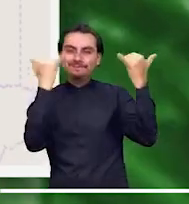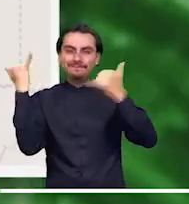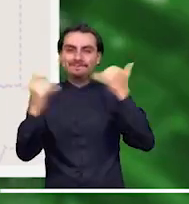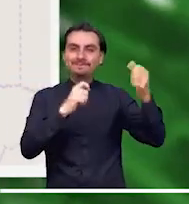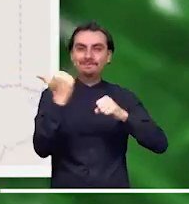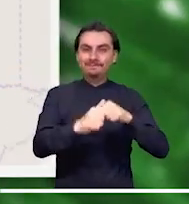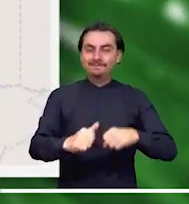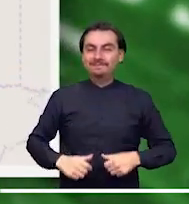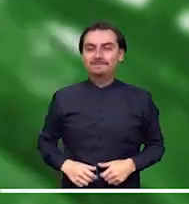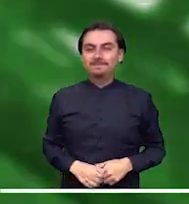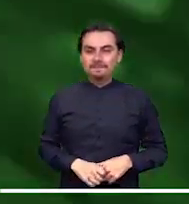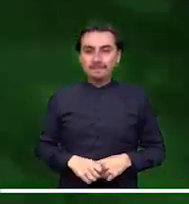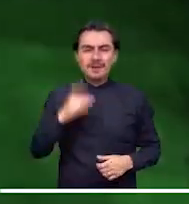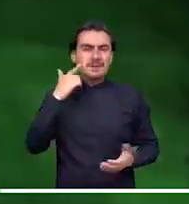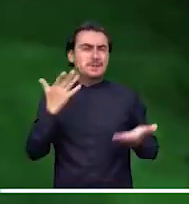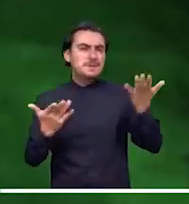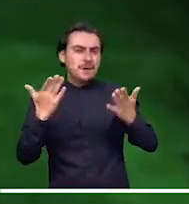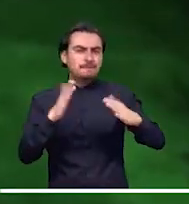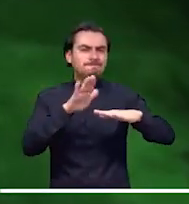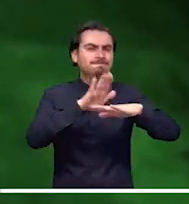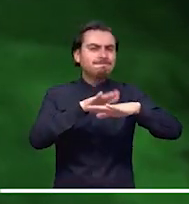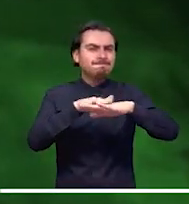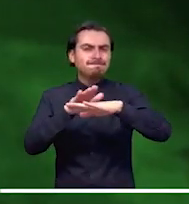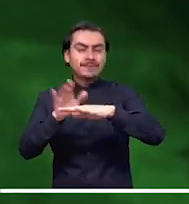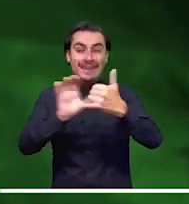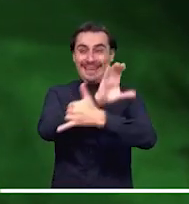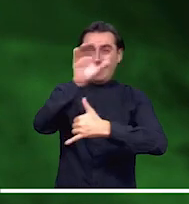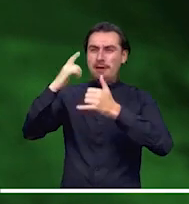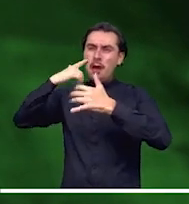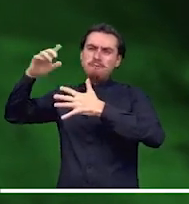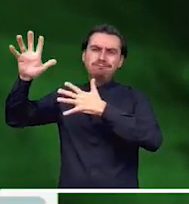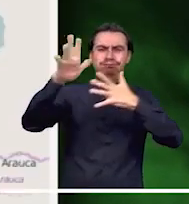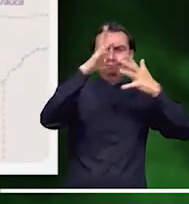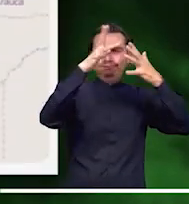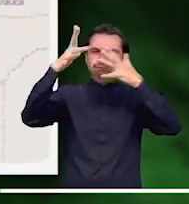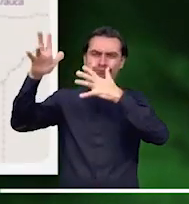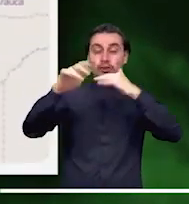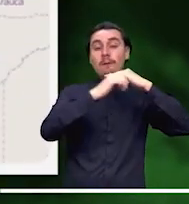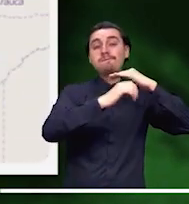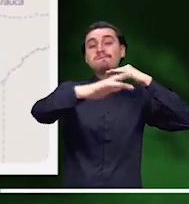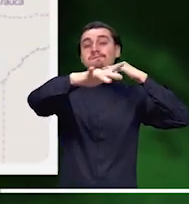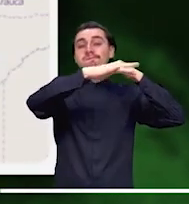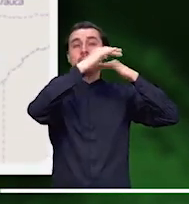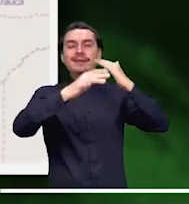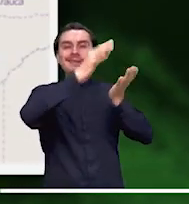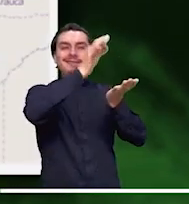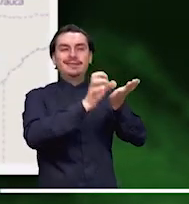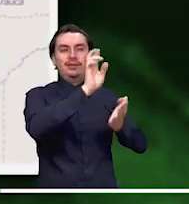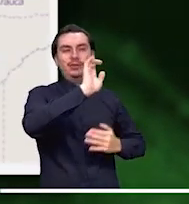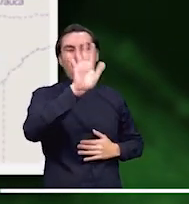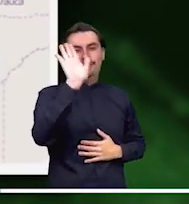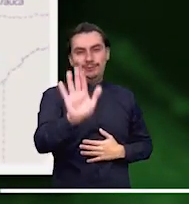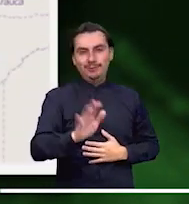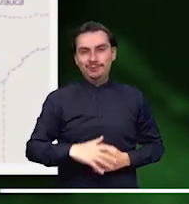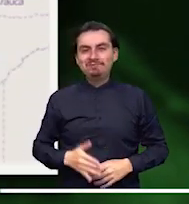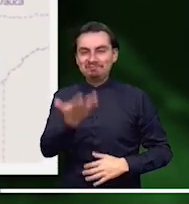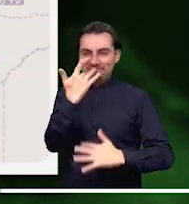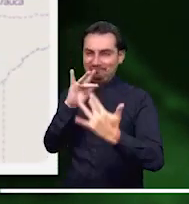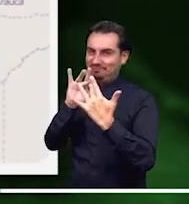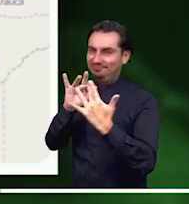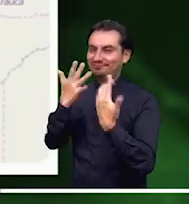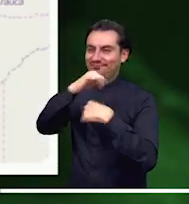el Caribe, Chocó, Cauca, Valle del Cauca, Nariño y la región andina, se emite alerta roja por alta